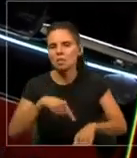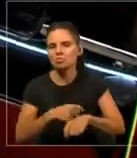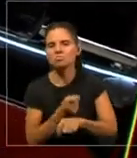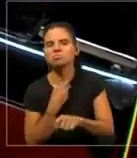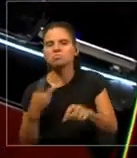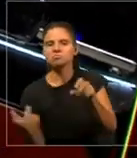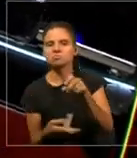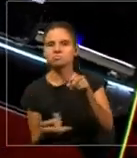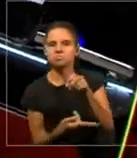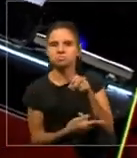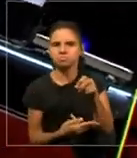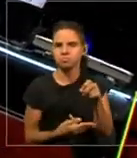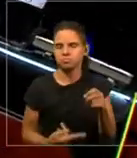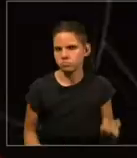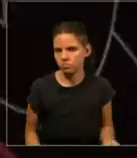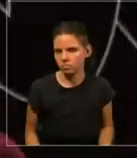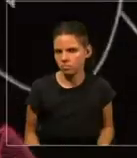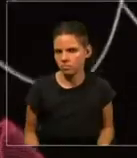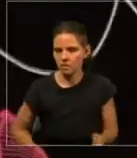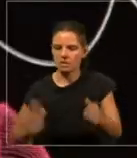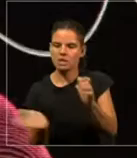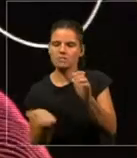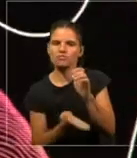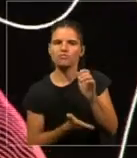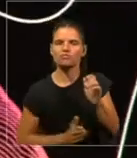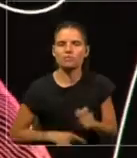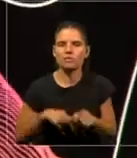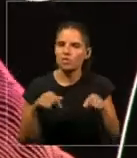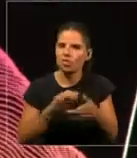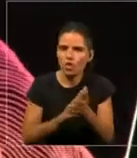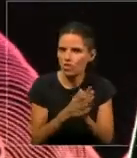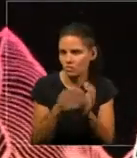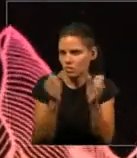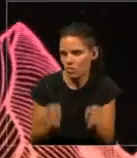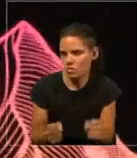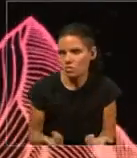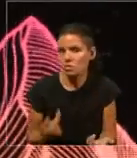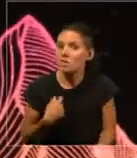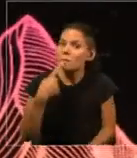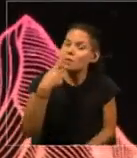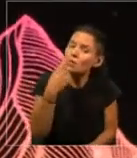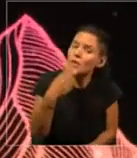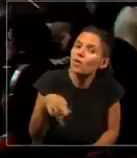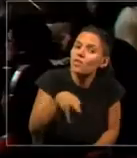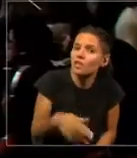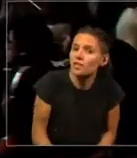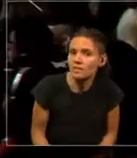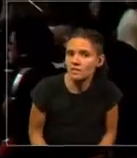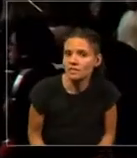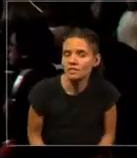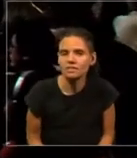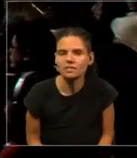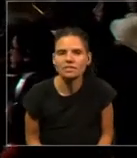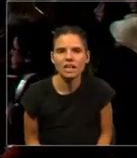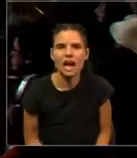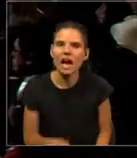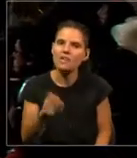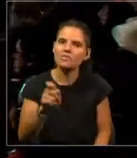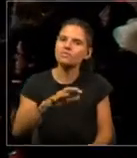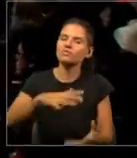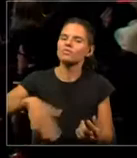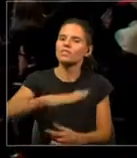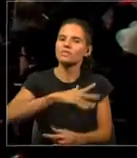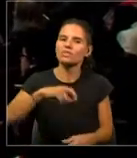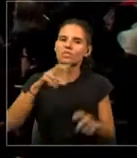que ahí vuelvo a hacer las preguntas. Ahí tenemos otra situación del tema ambiental.